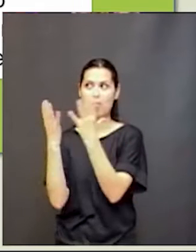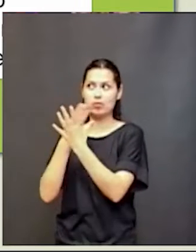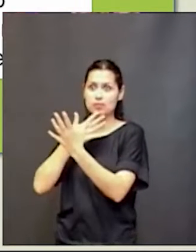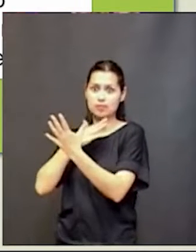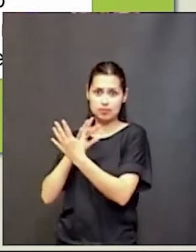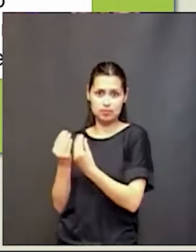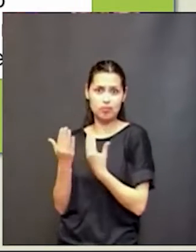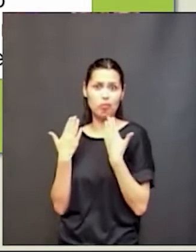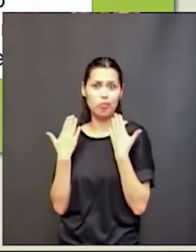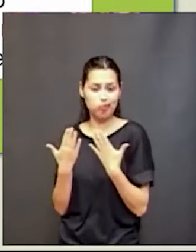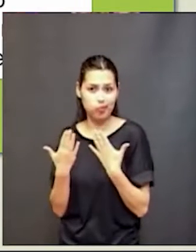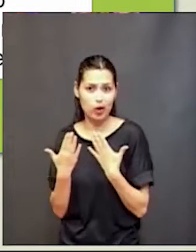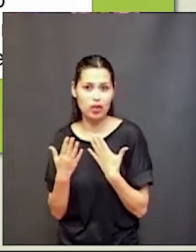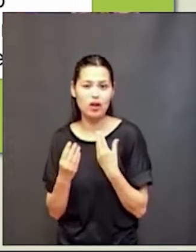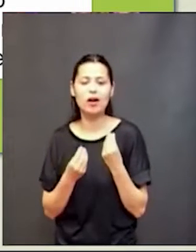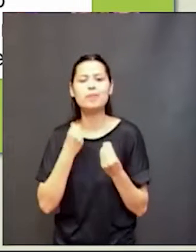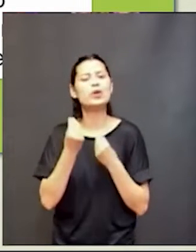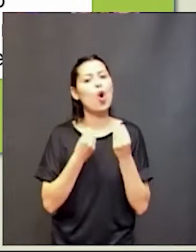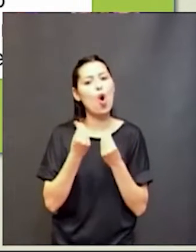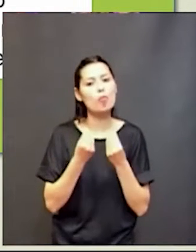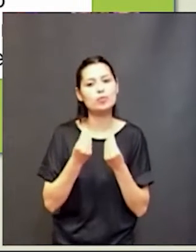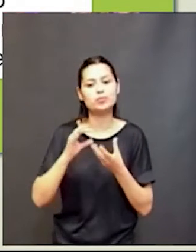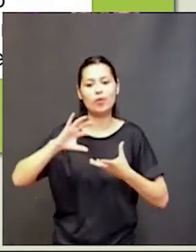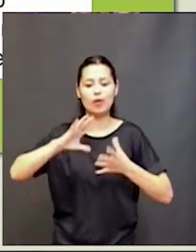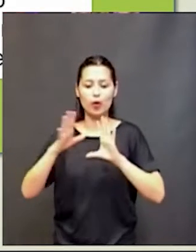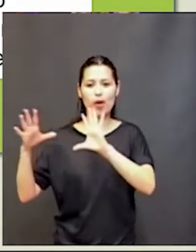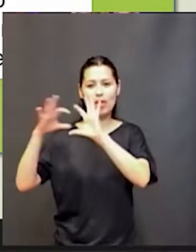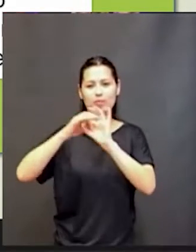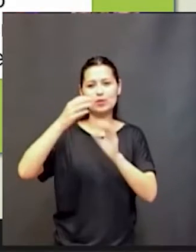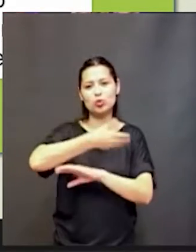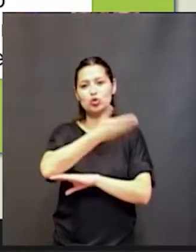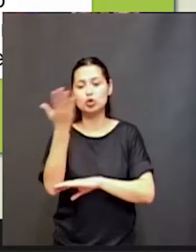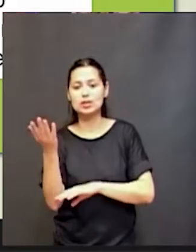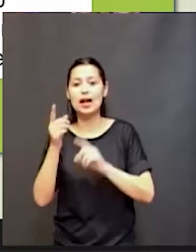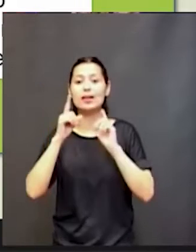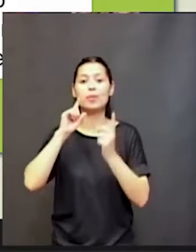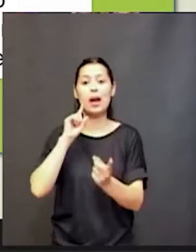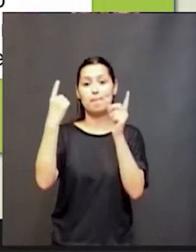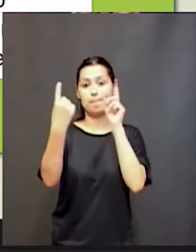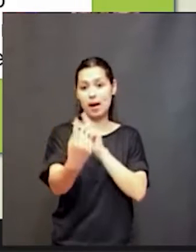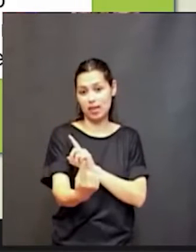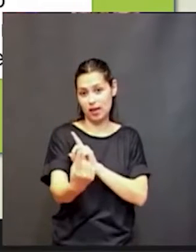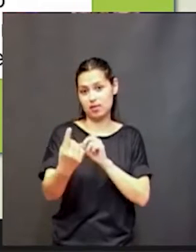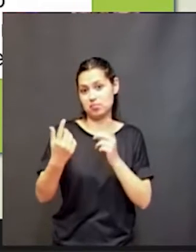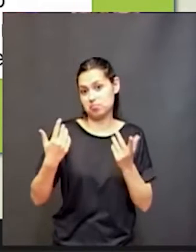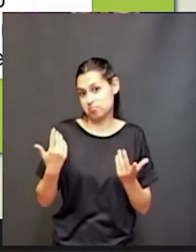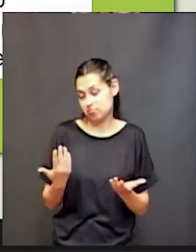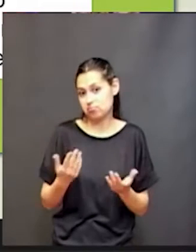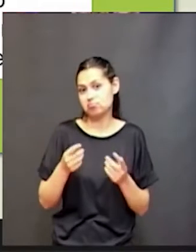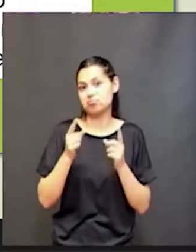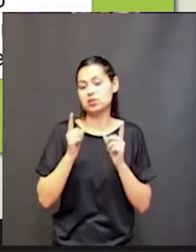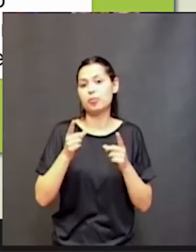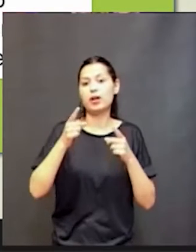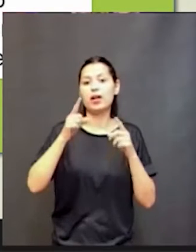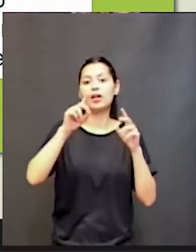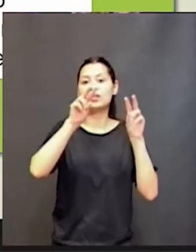en relación a los vínculos sociales y pueden tener esta capacidad empática y lo que llamamos también teoría de la mente